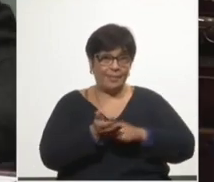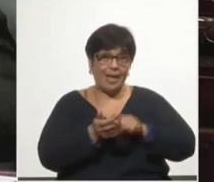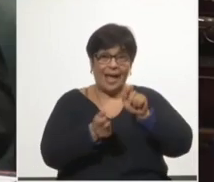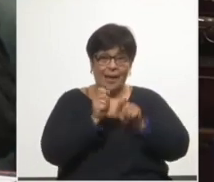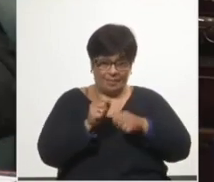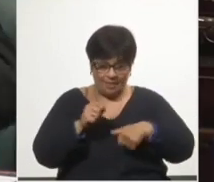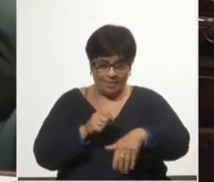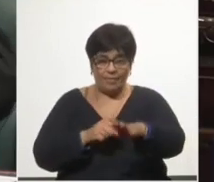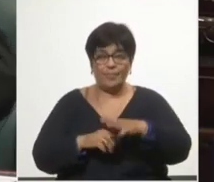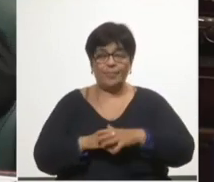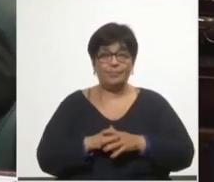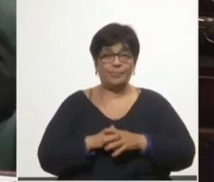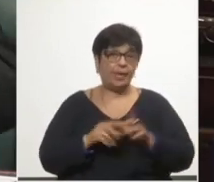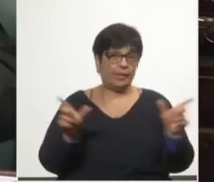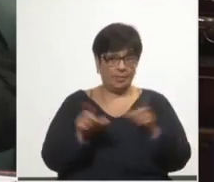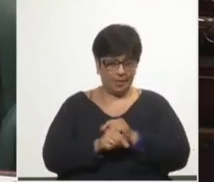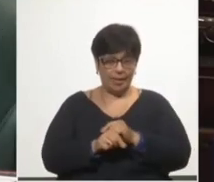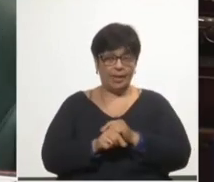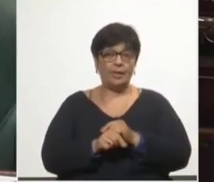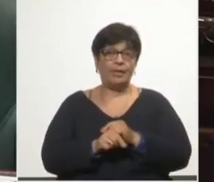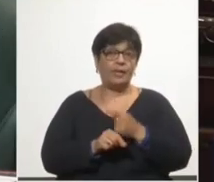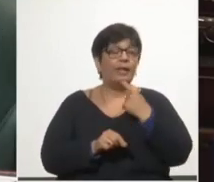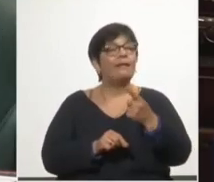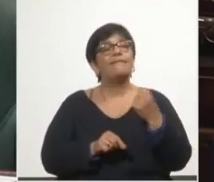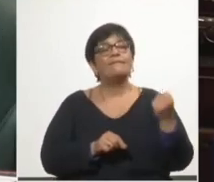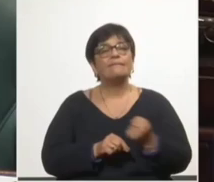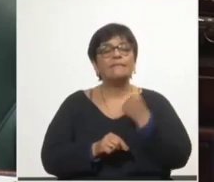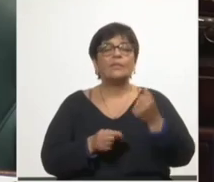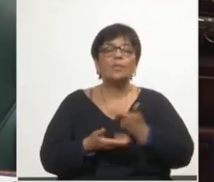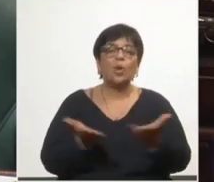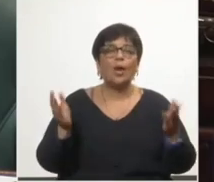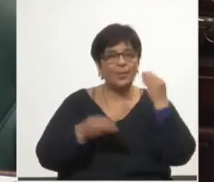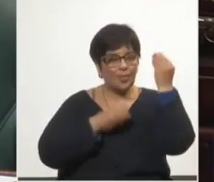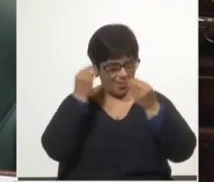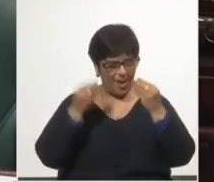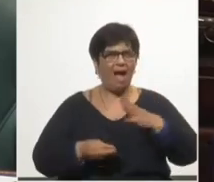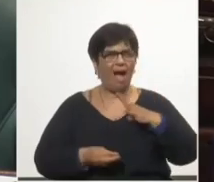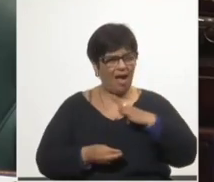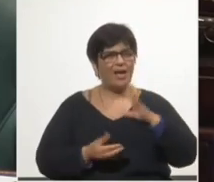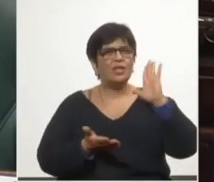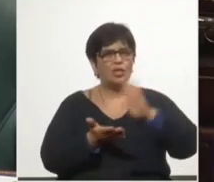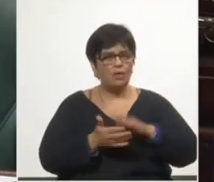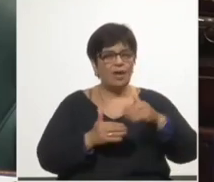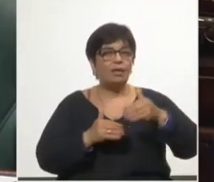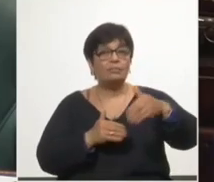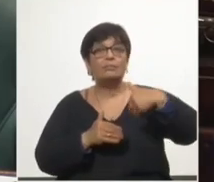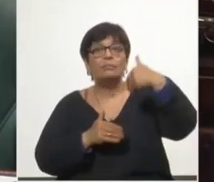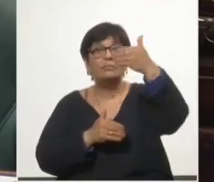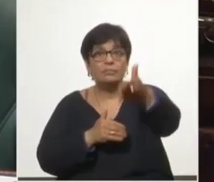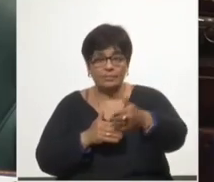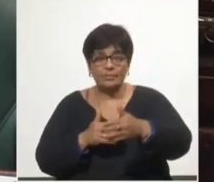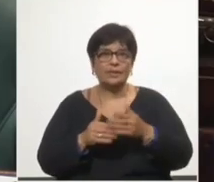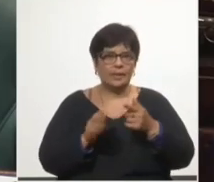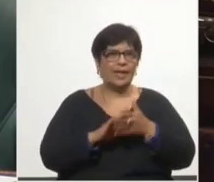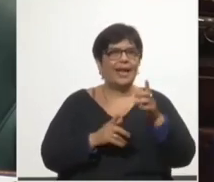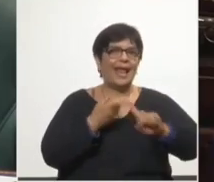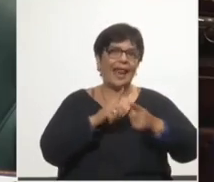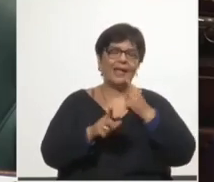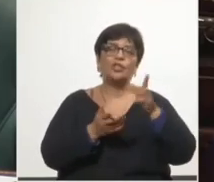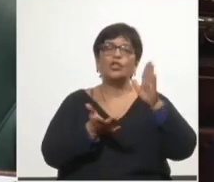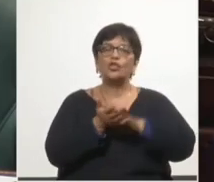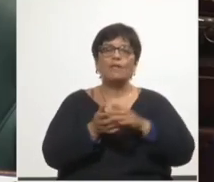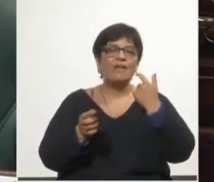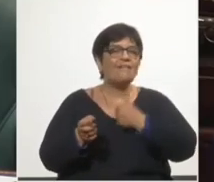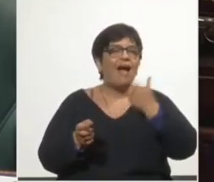inmediato. Para finalizar, desearíamos compartir una preocupación respecto al mediano y largo plazo, que tiene que ver con la